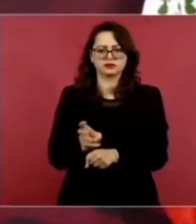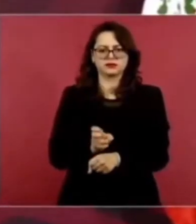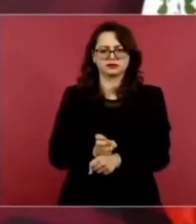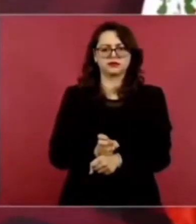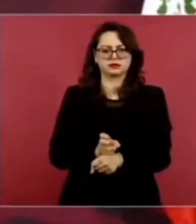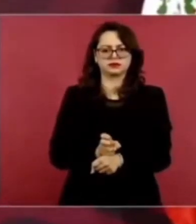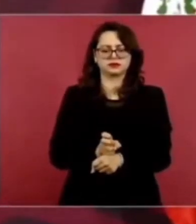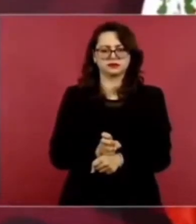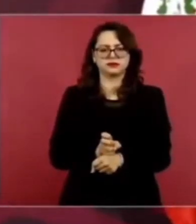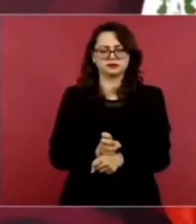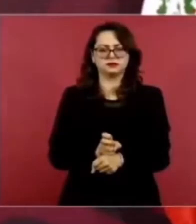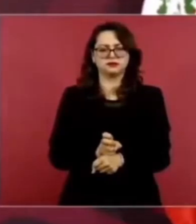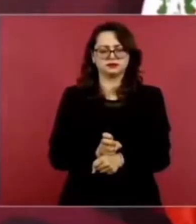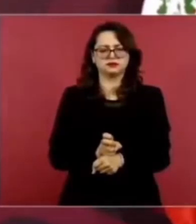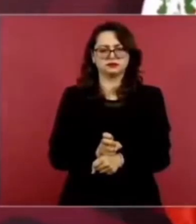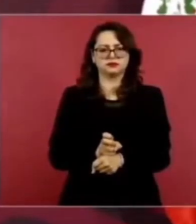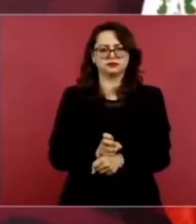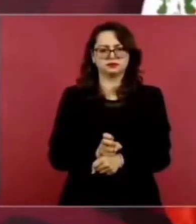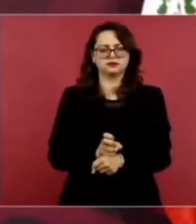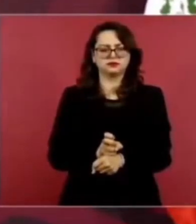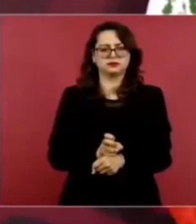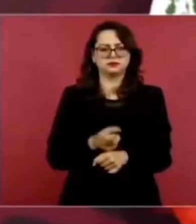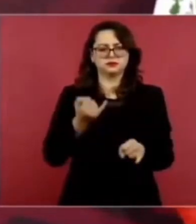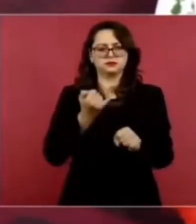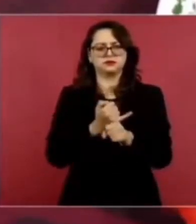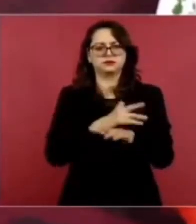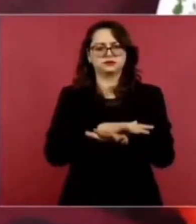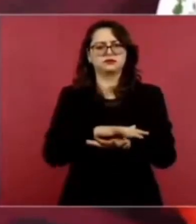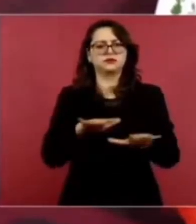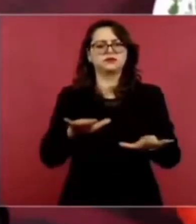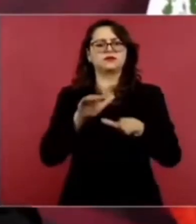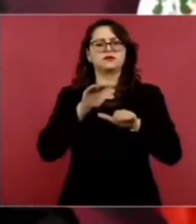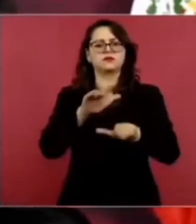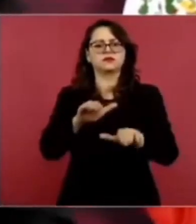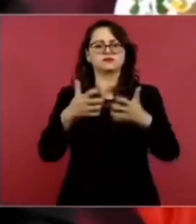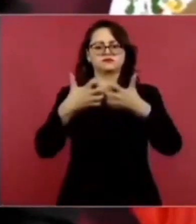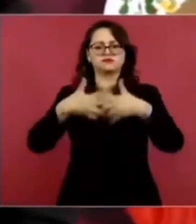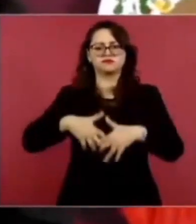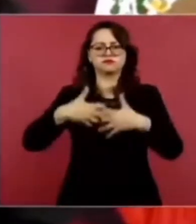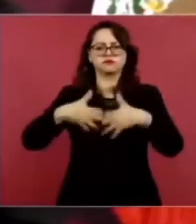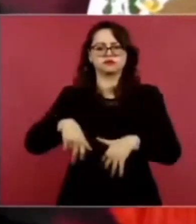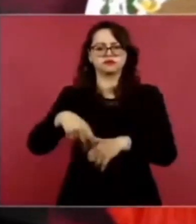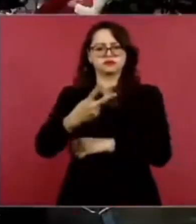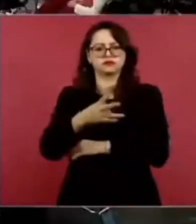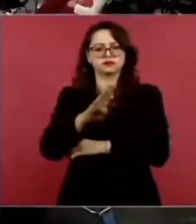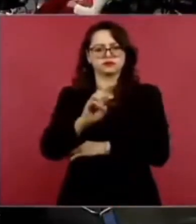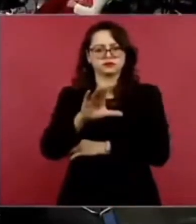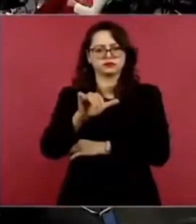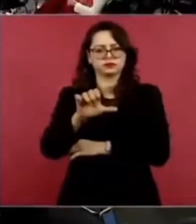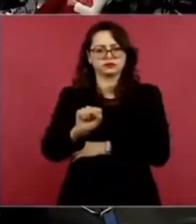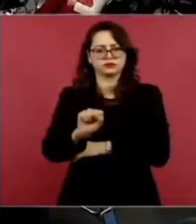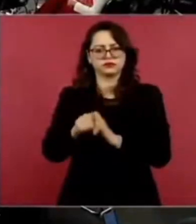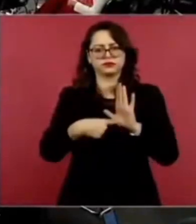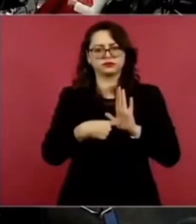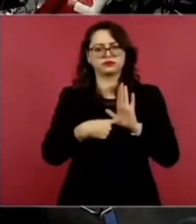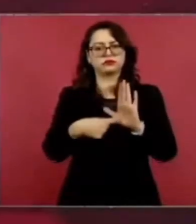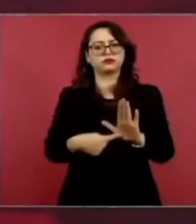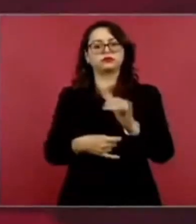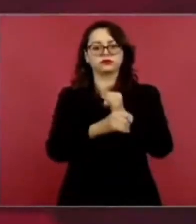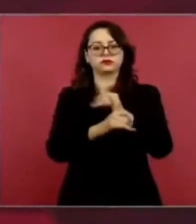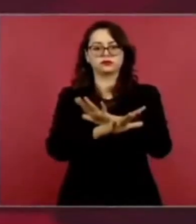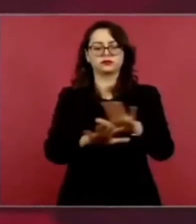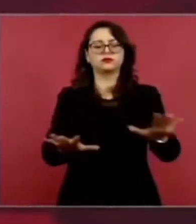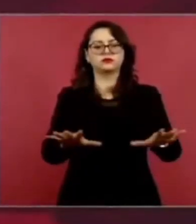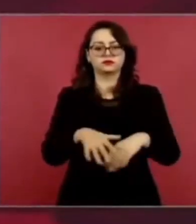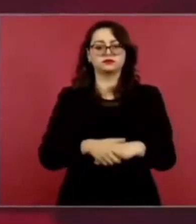para que nos dé un informe sobre la refinería. Sí, para que también ese es otro asunto de